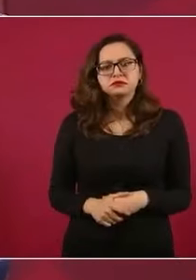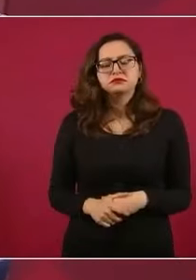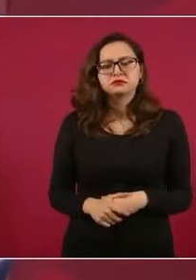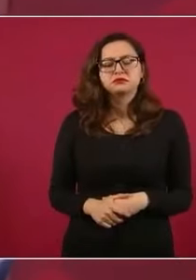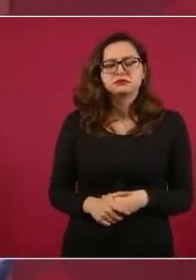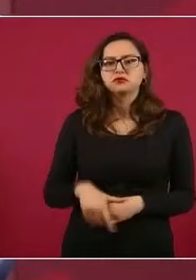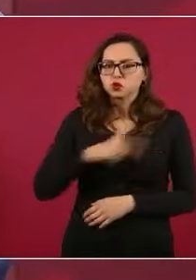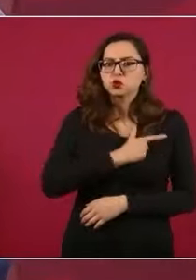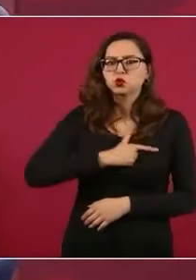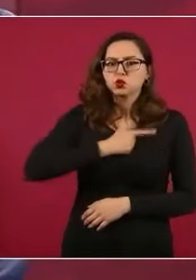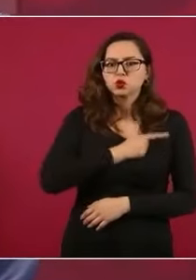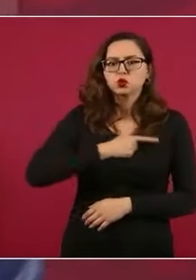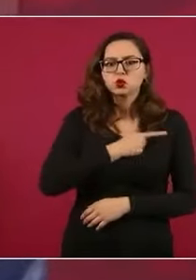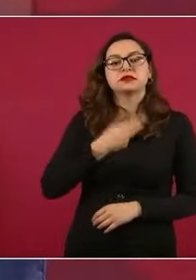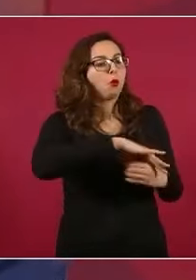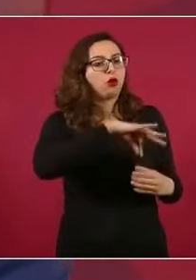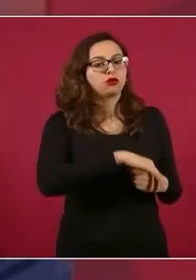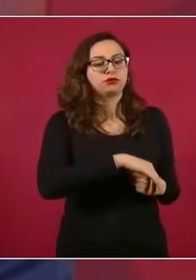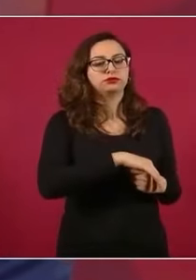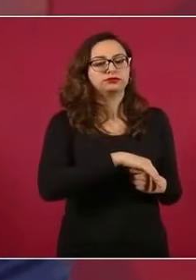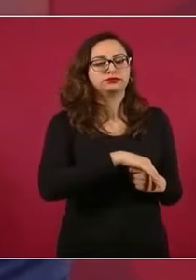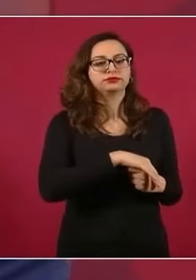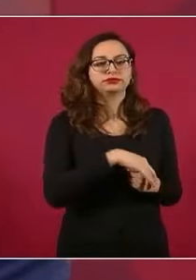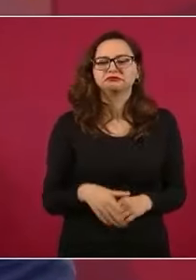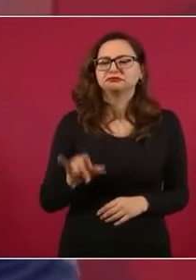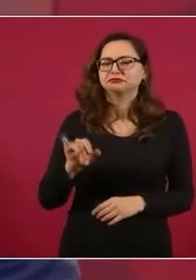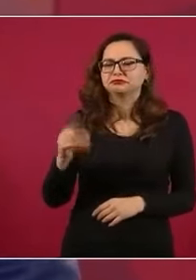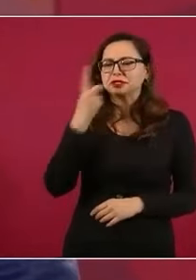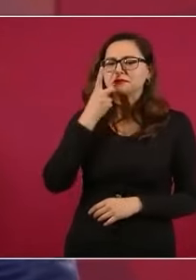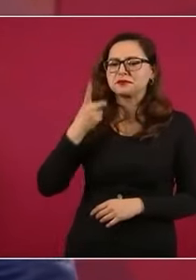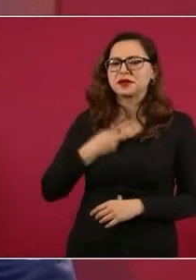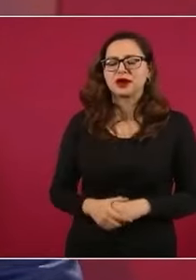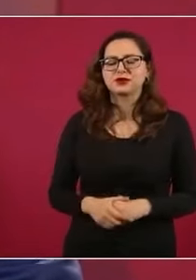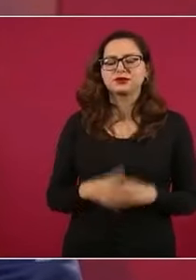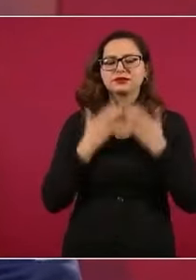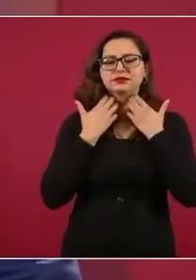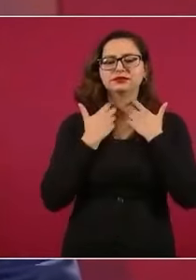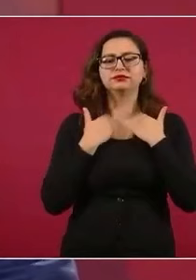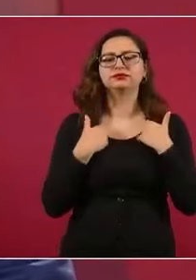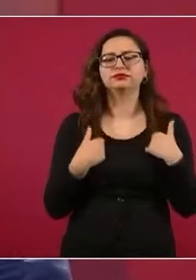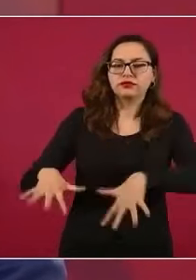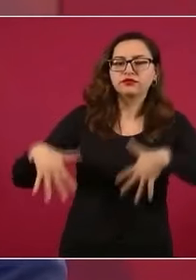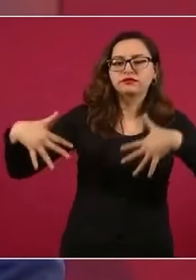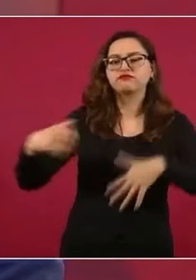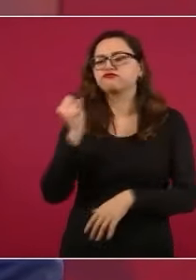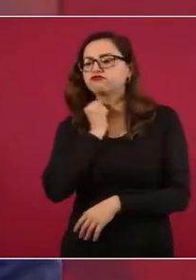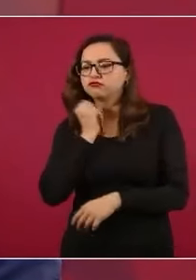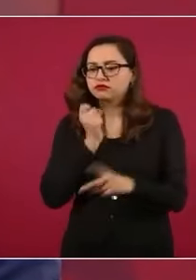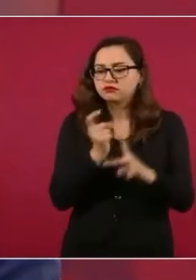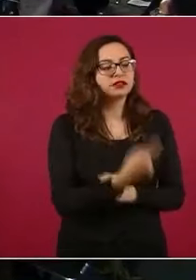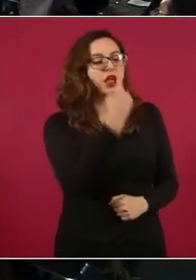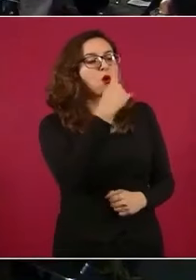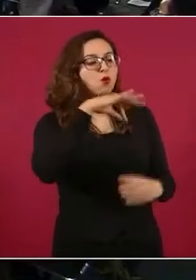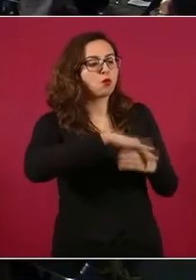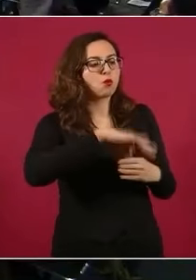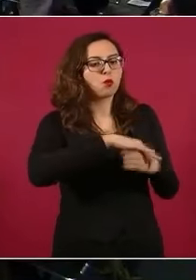ayer, les va a faltar un voto. Sí, me reportaron. Se hace una valoración y se va a faltar un